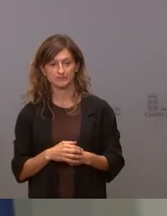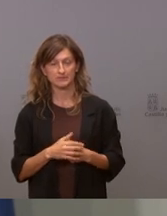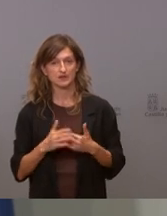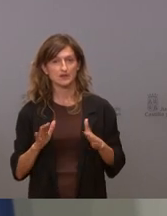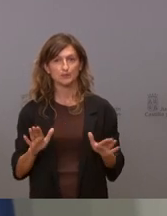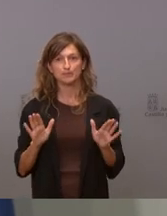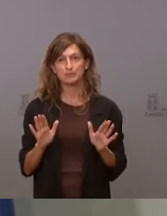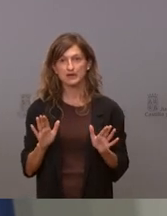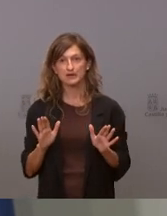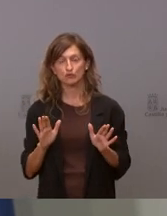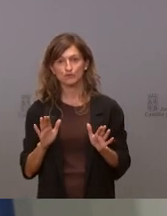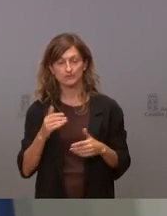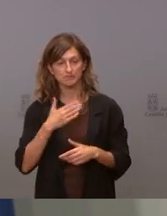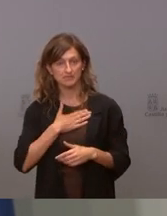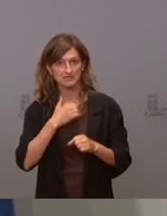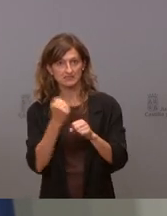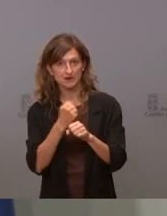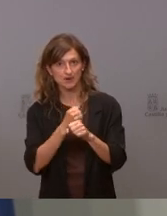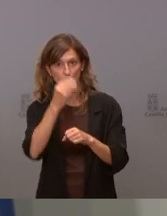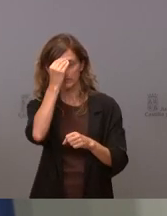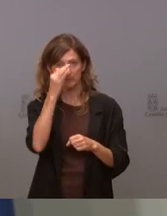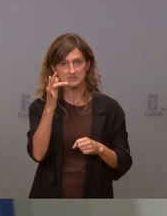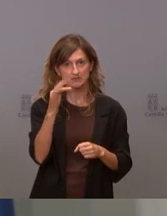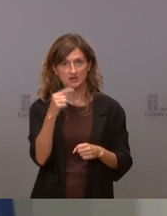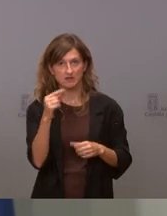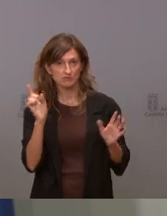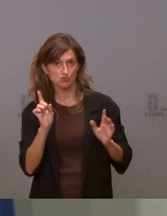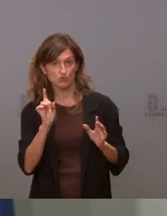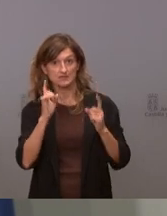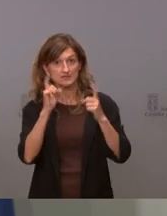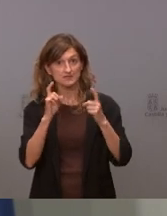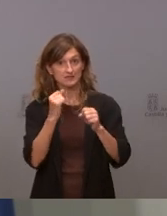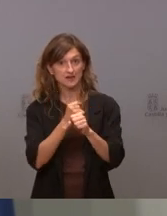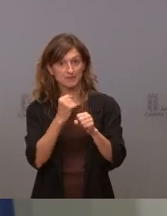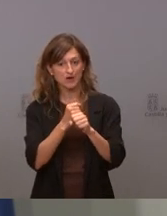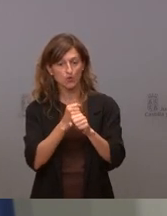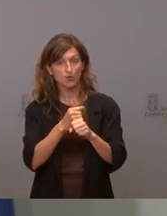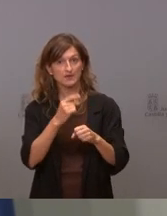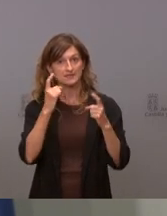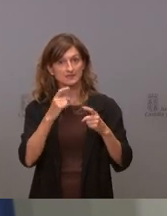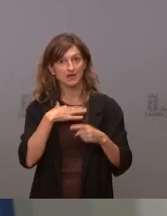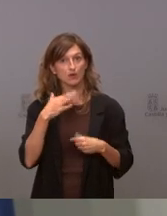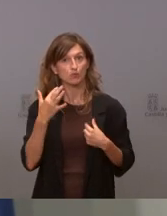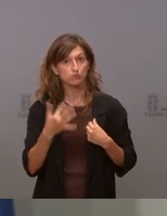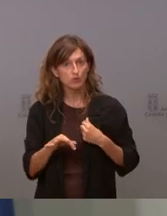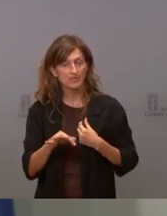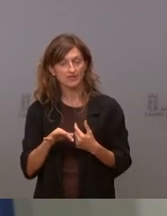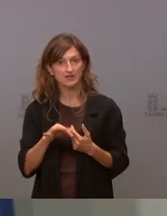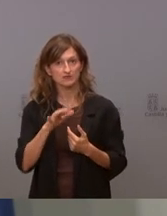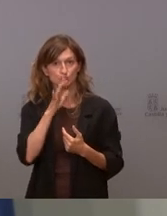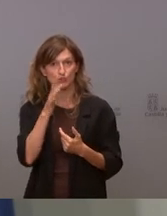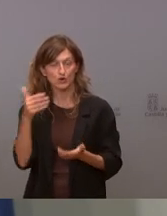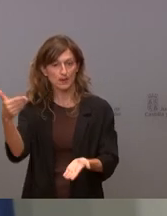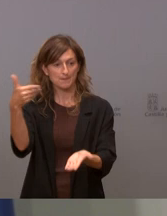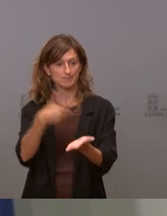pero mi tarea no es ser optimista o pesimista, mi tarea es intentar hacer posible entre otras cosas lo que nos ha